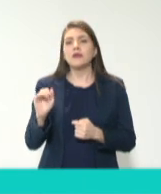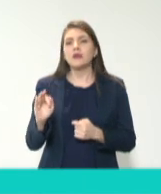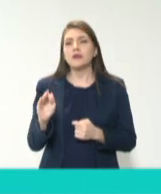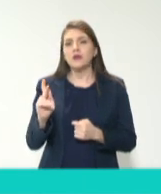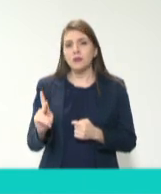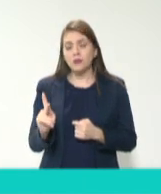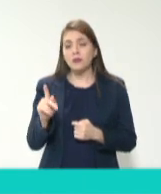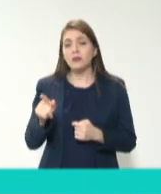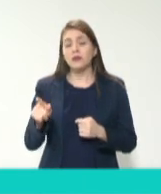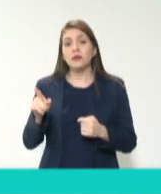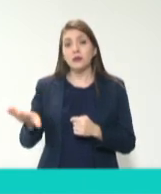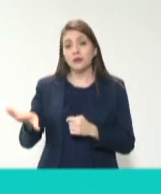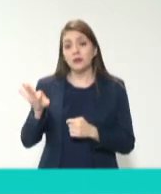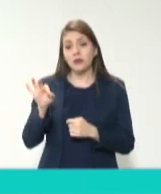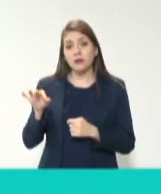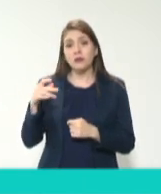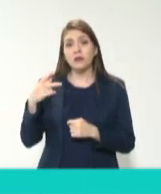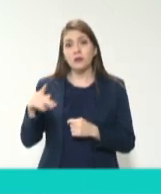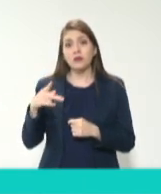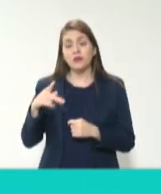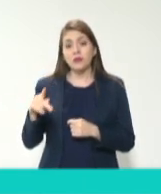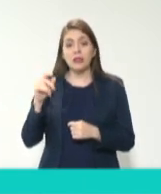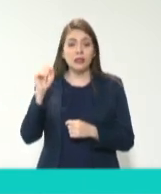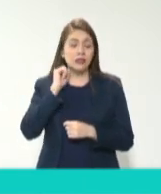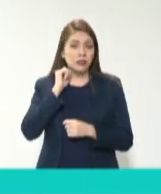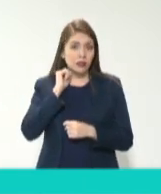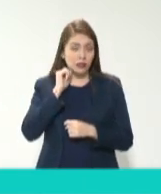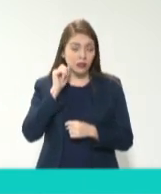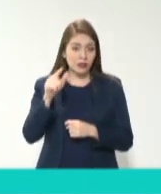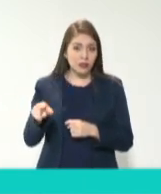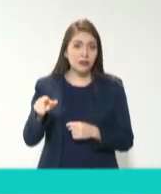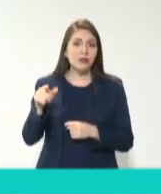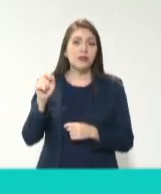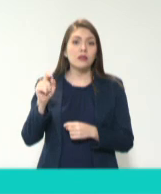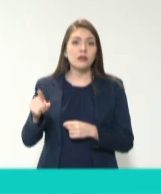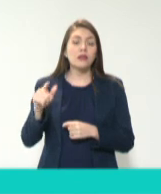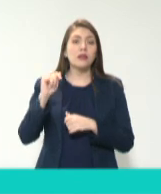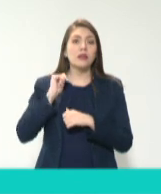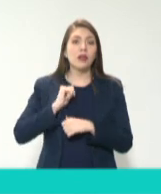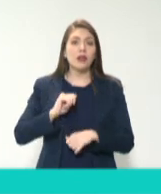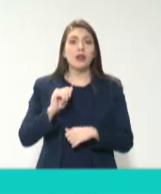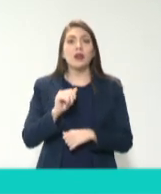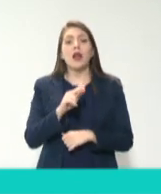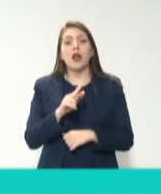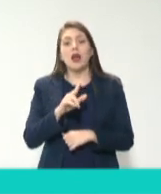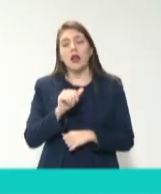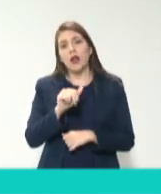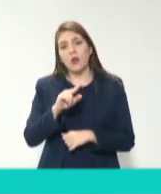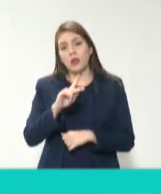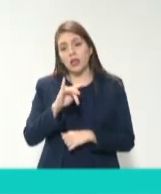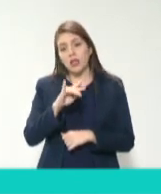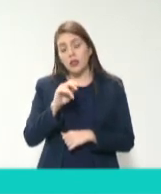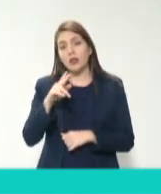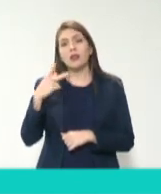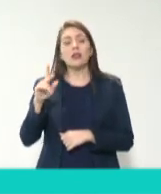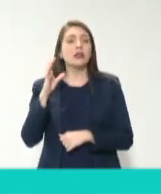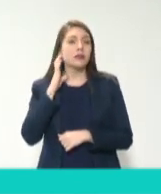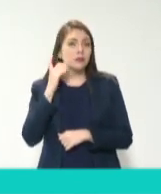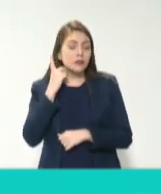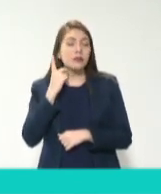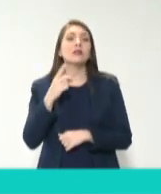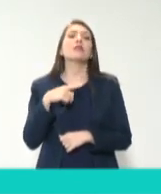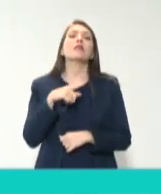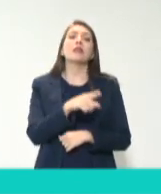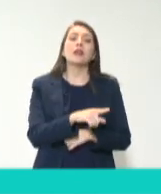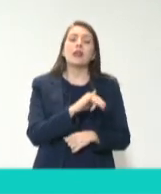nombrada por el Ejecutivo Federal pero ratificada por el Senado. El Auditor Superior es de la Cámara de Diputados. El INAI es